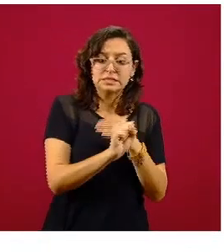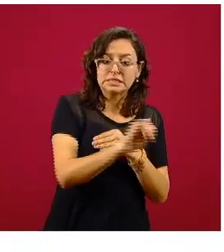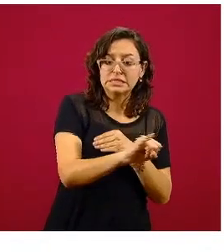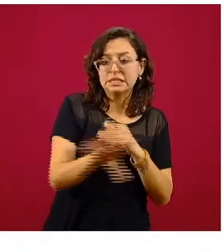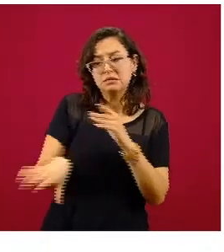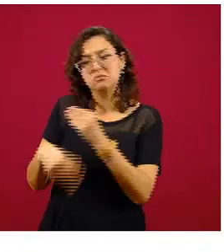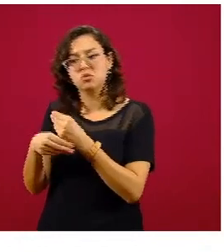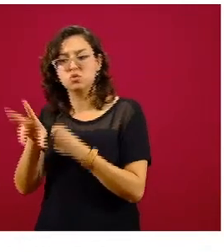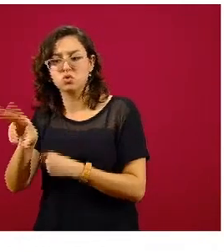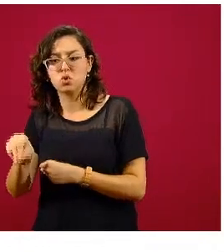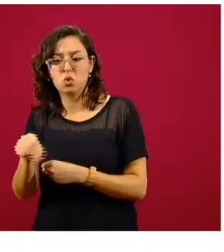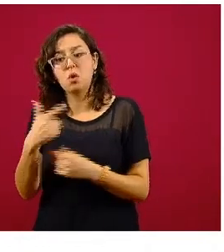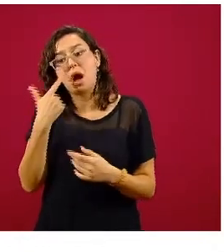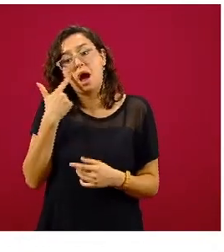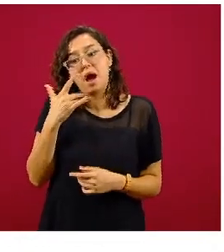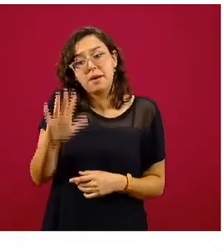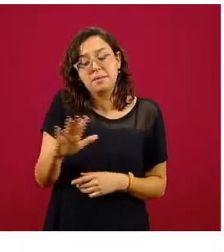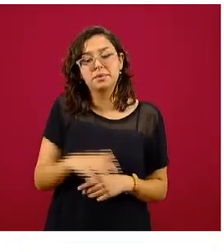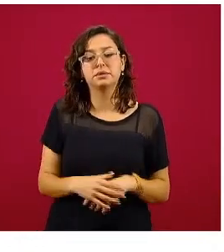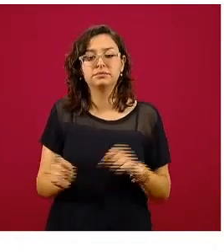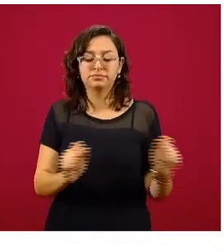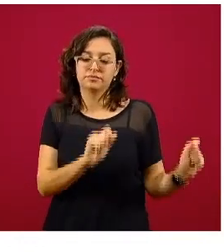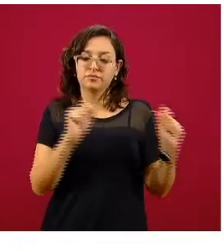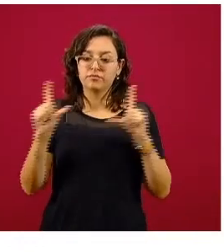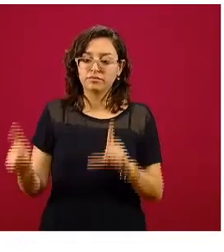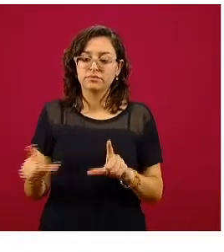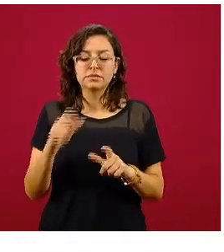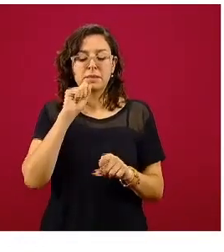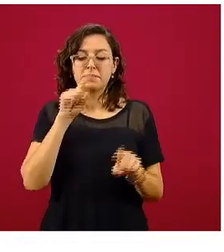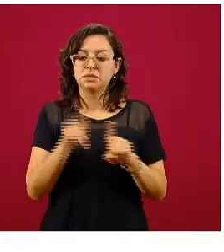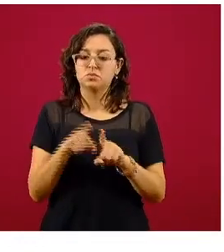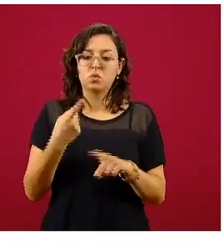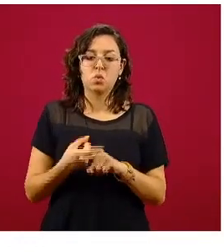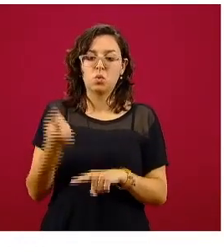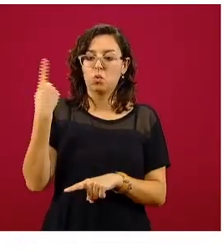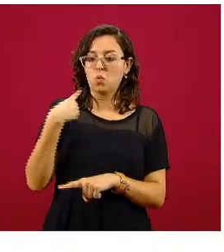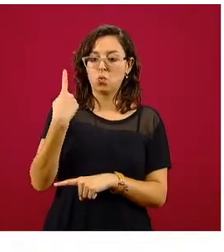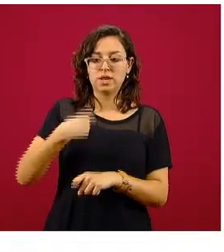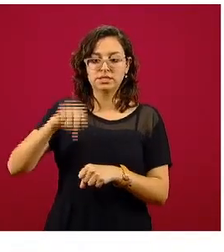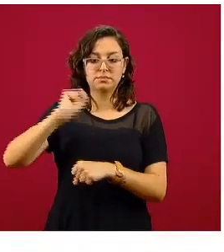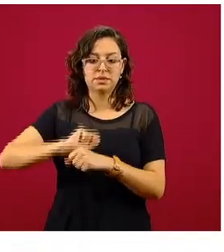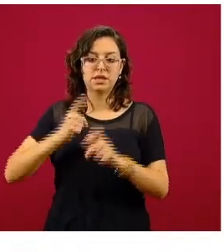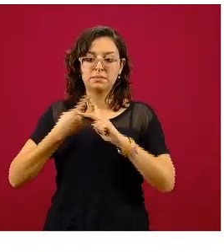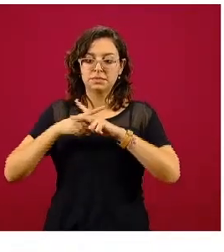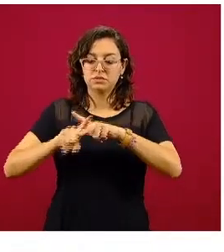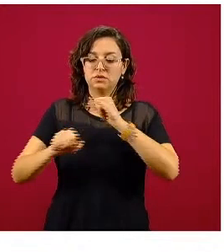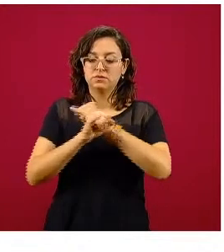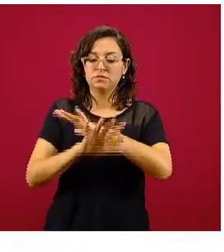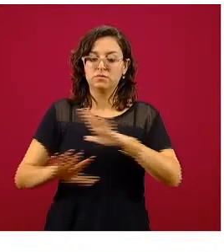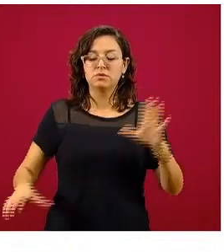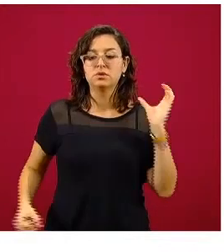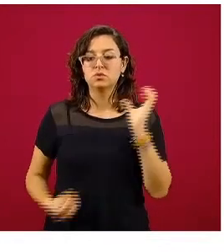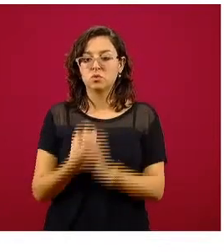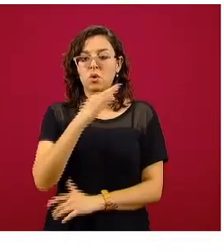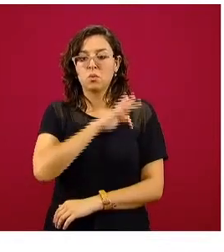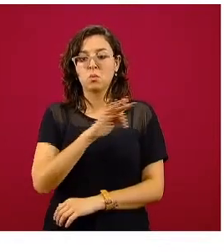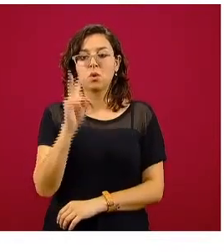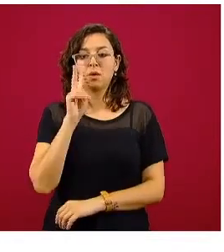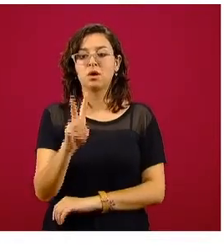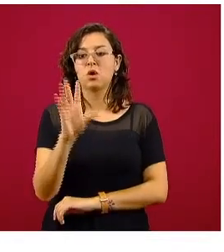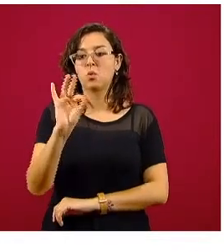Y si vemos la siguiente diapositiva, que es una diapositiva que iniciamos también la semana pasada, aquí podemos ver esos 46